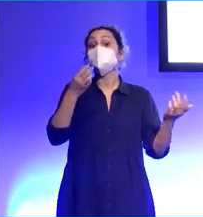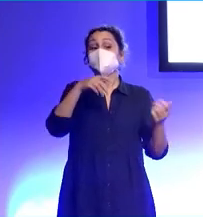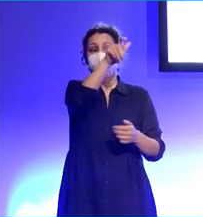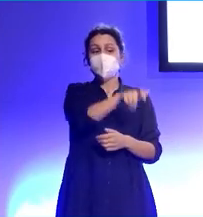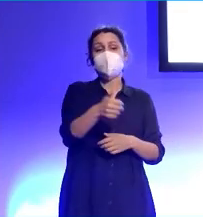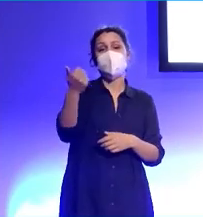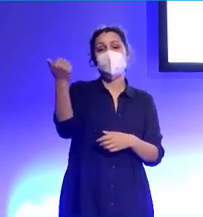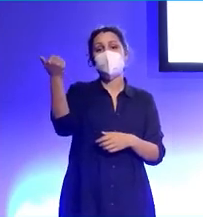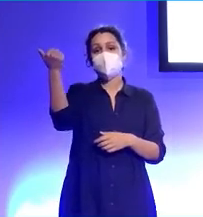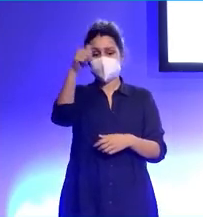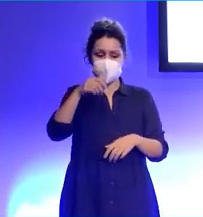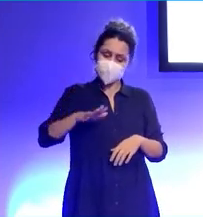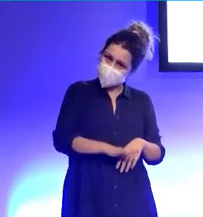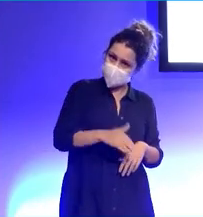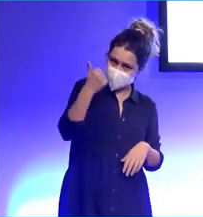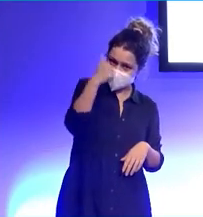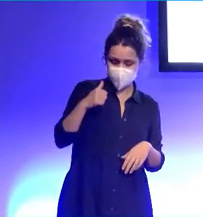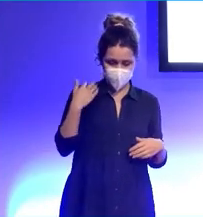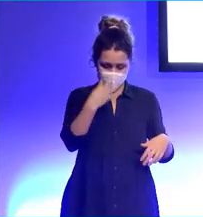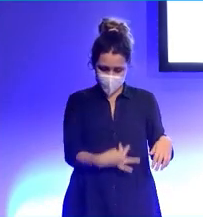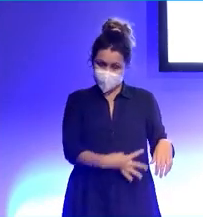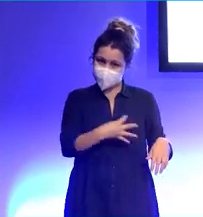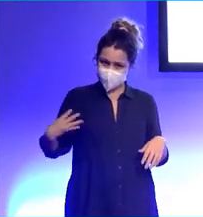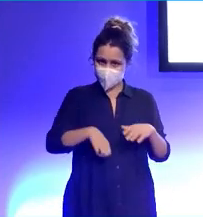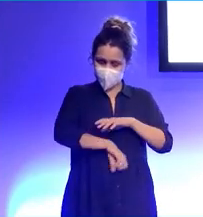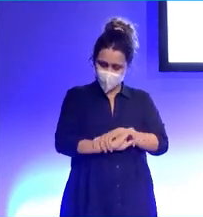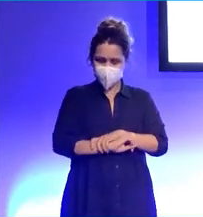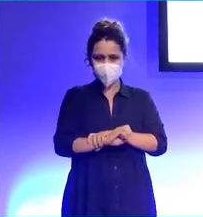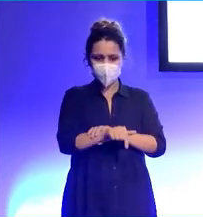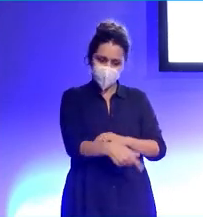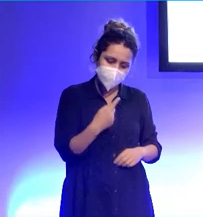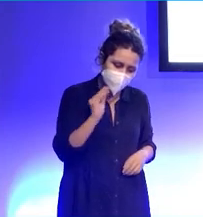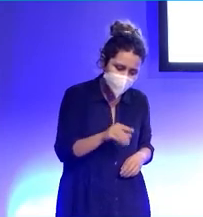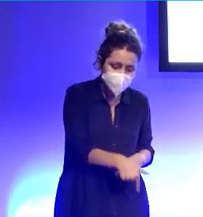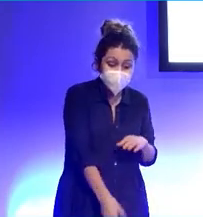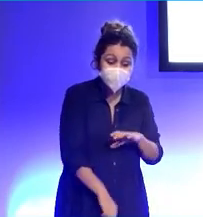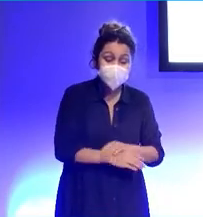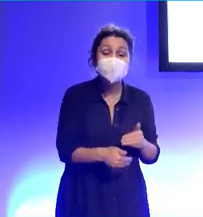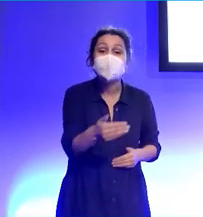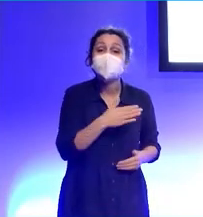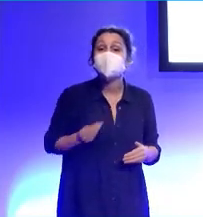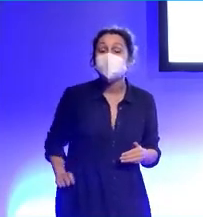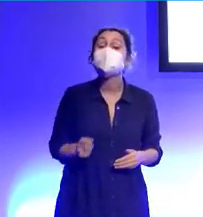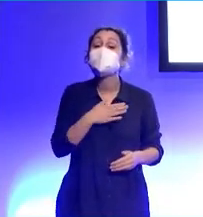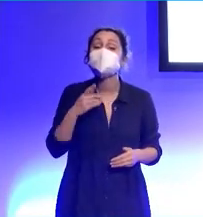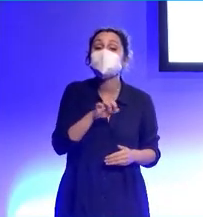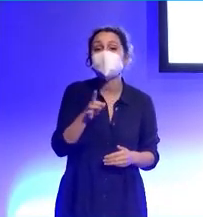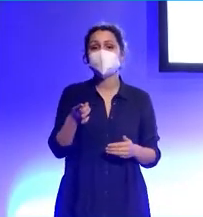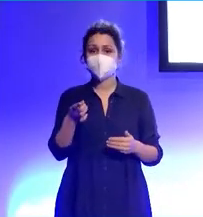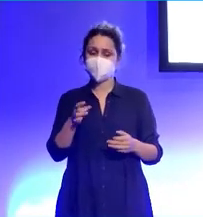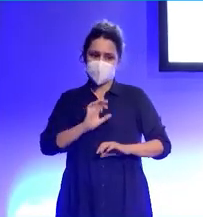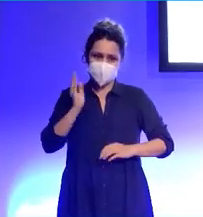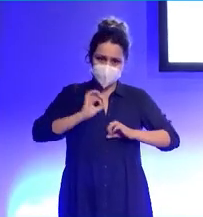pegándole patadas al balón en la plaza del pueblo con la camiseta de su equipo. ¿Y tú qué quieres ser? ¿Futbolista? Estoy aquí entrenando. Ah, muy bien, muy bien, niño. Si lo haces con 30,